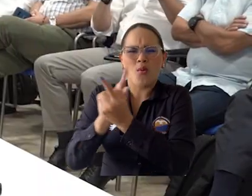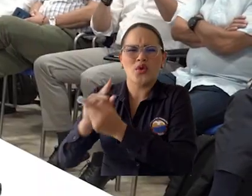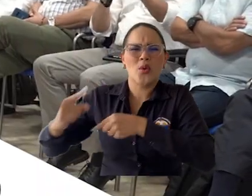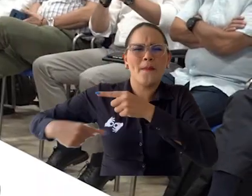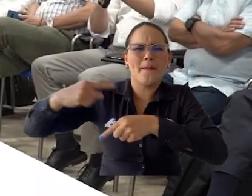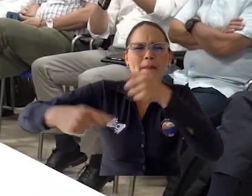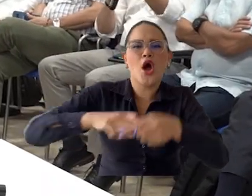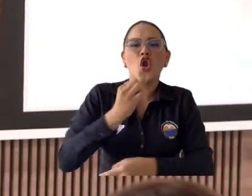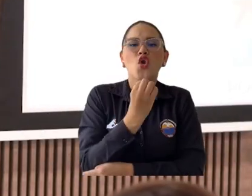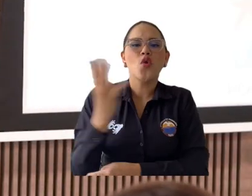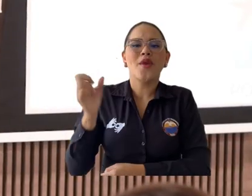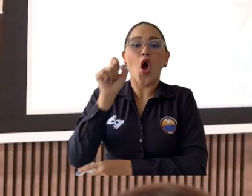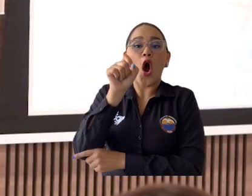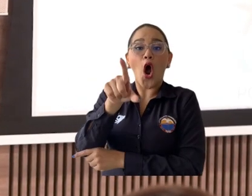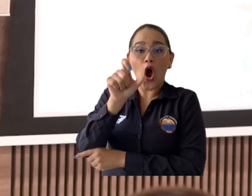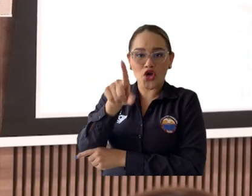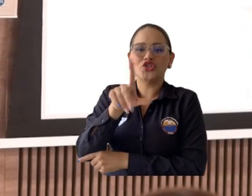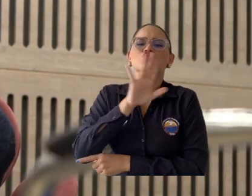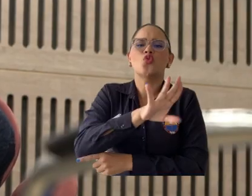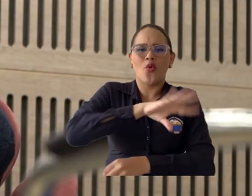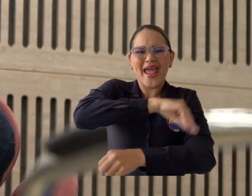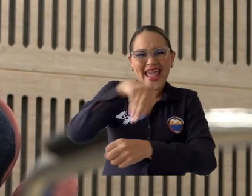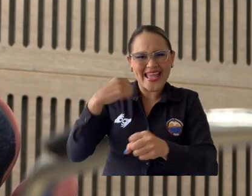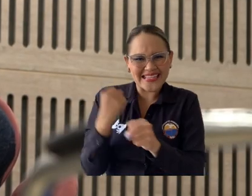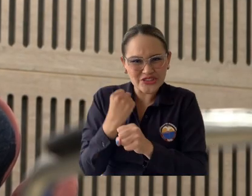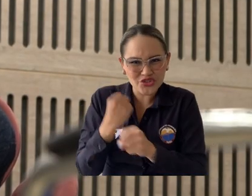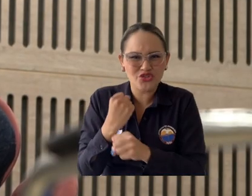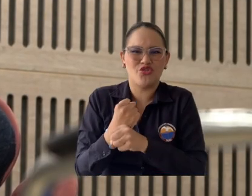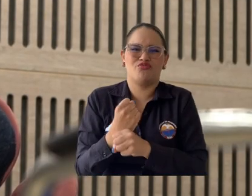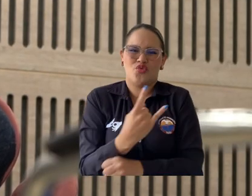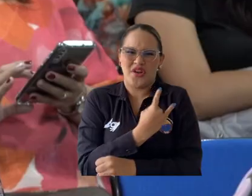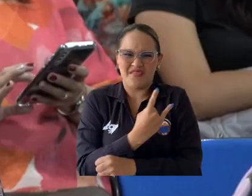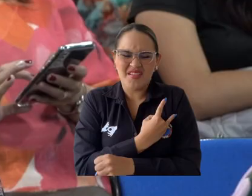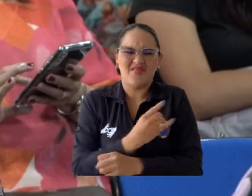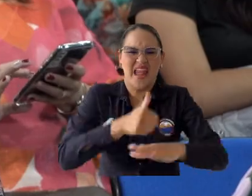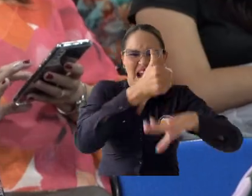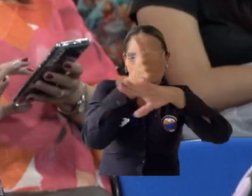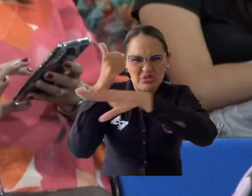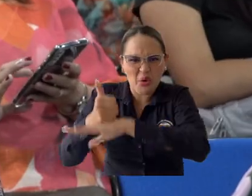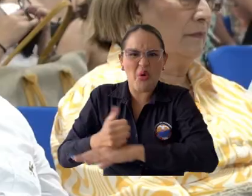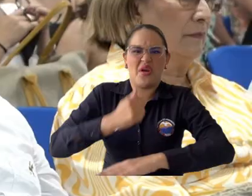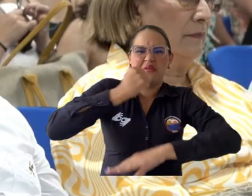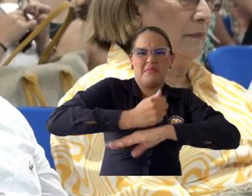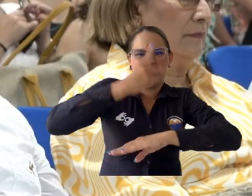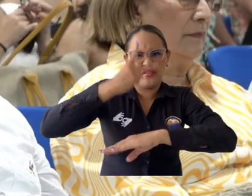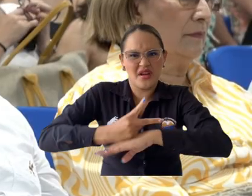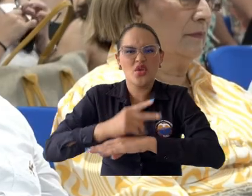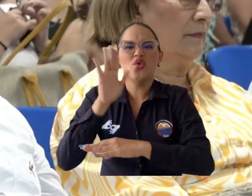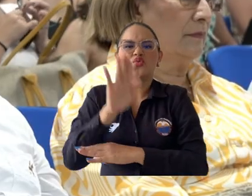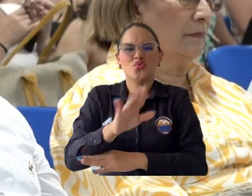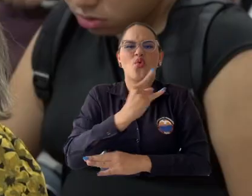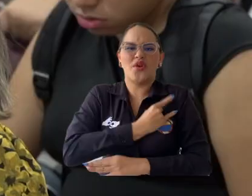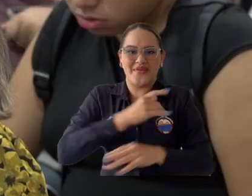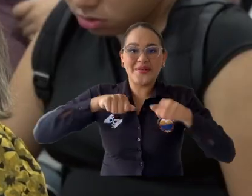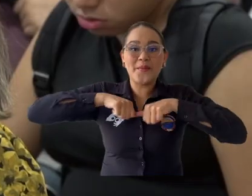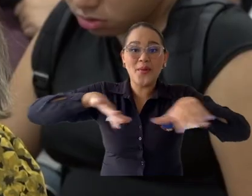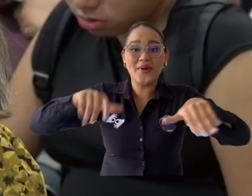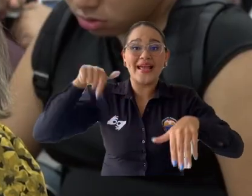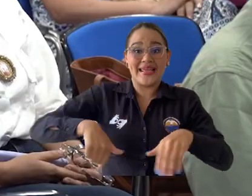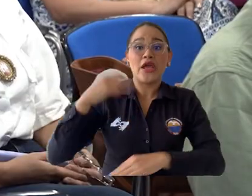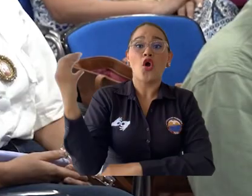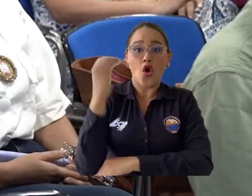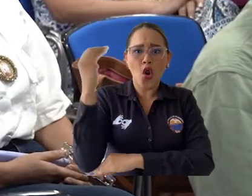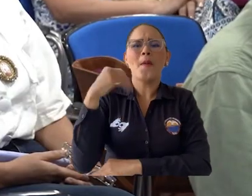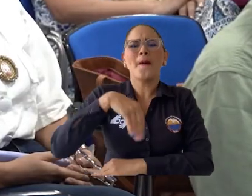Encuentro de Gestión Universitaria, en el que, ante rectores, vicerectores, directivos y delegados de las instituciones de educación superior